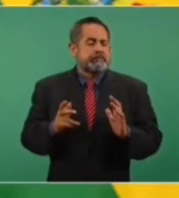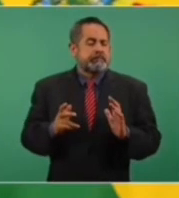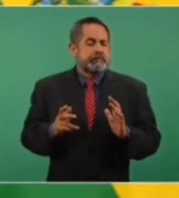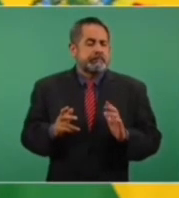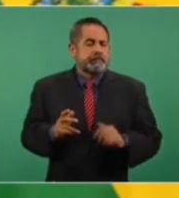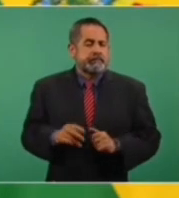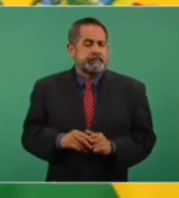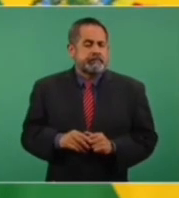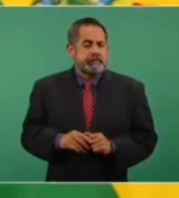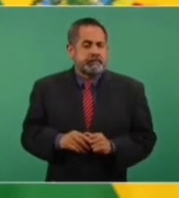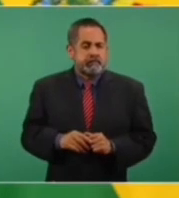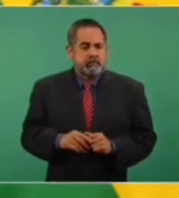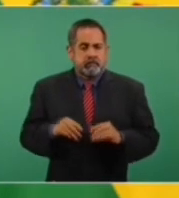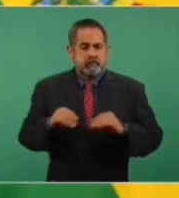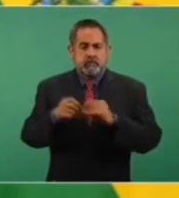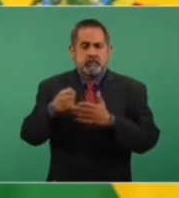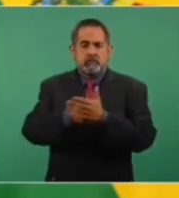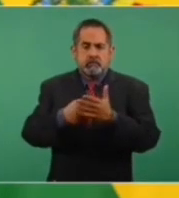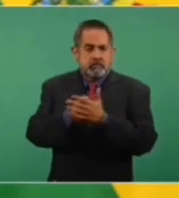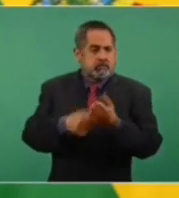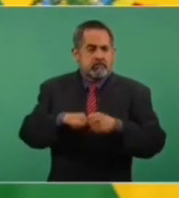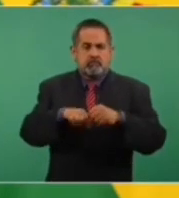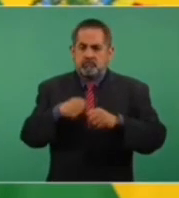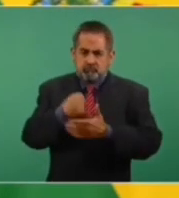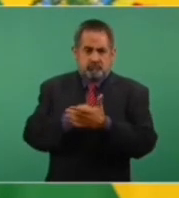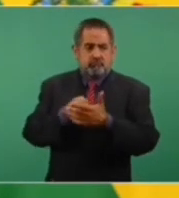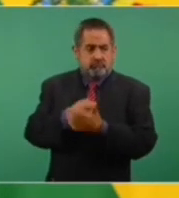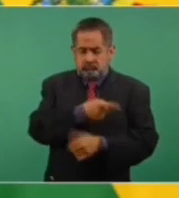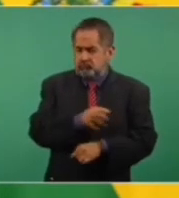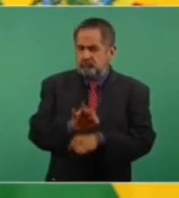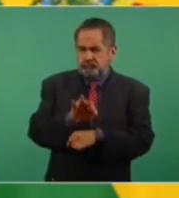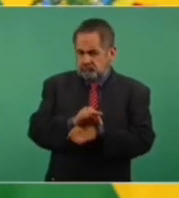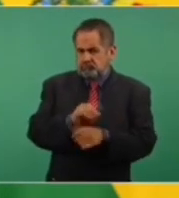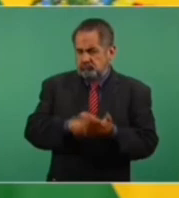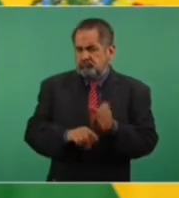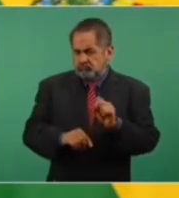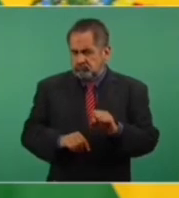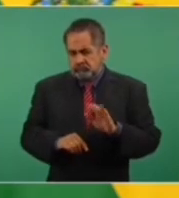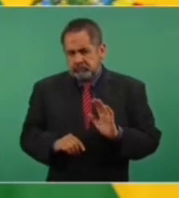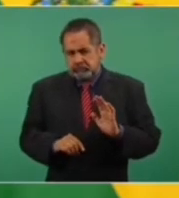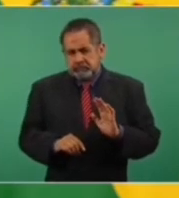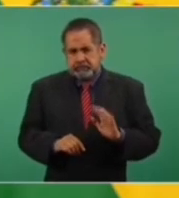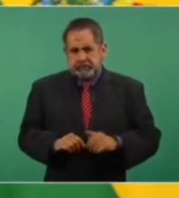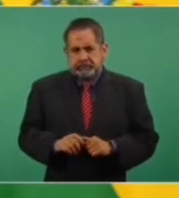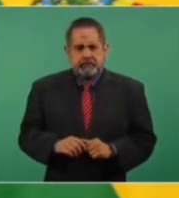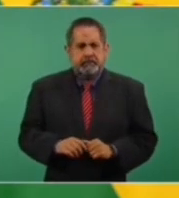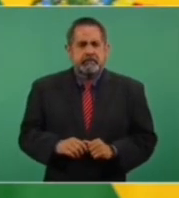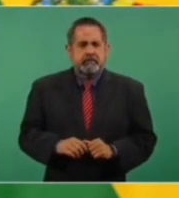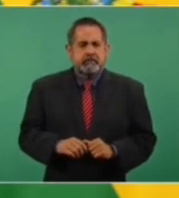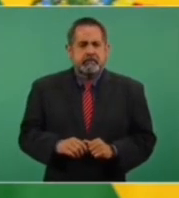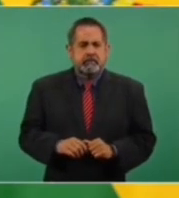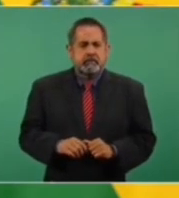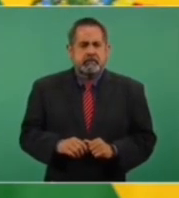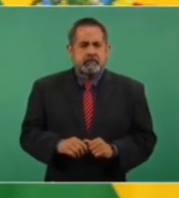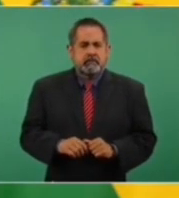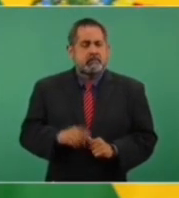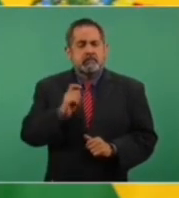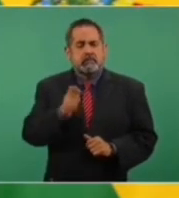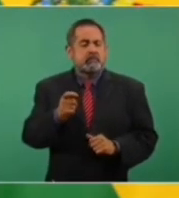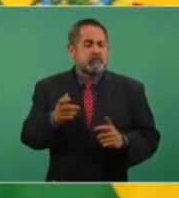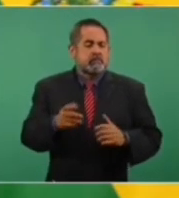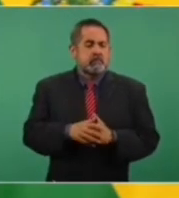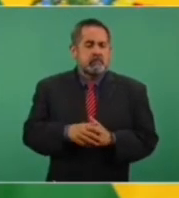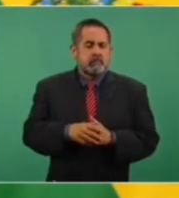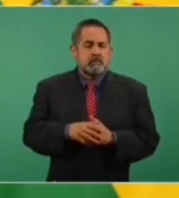movimientos sociales, en defensa de los